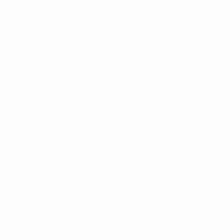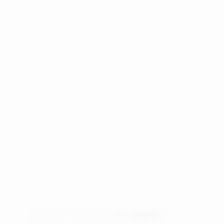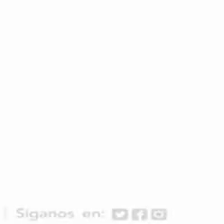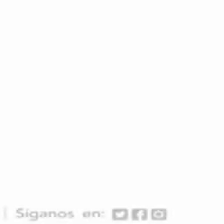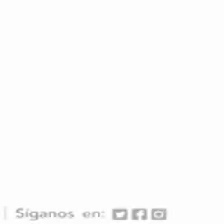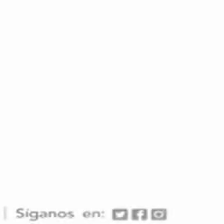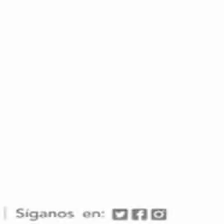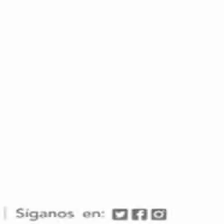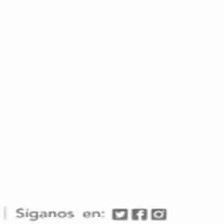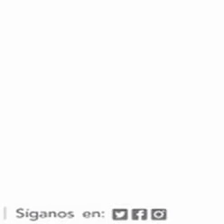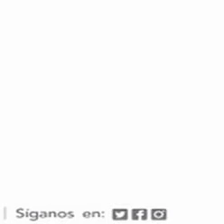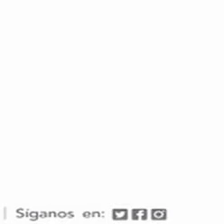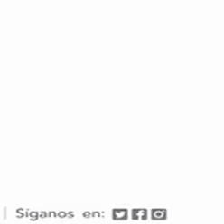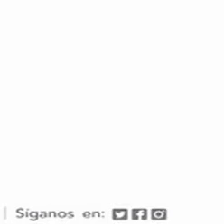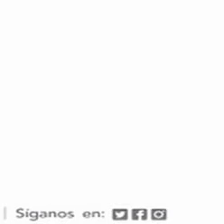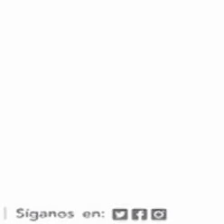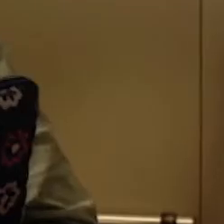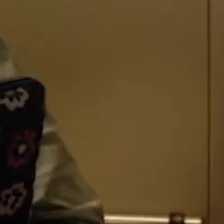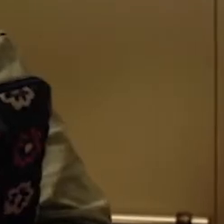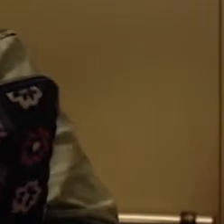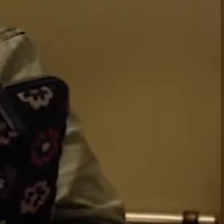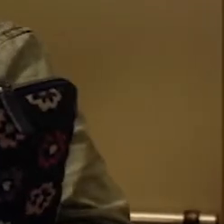Banco Nacional. Juntos somos progreso.